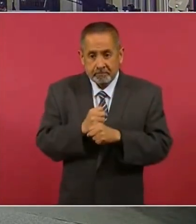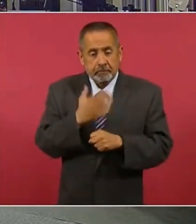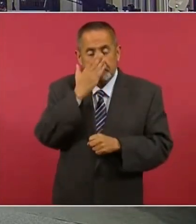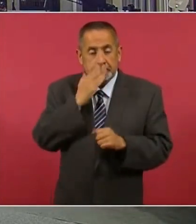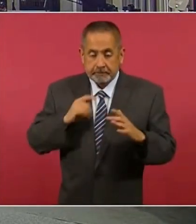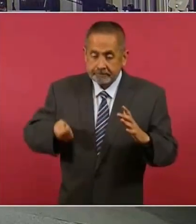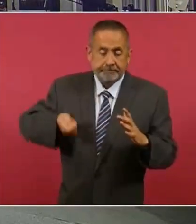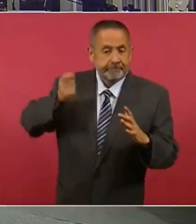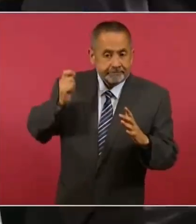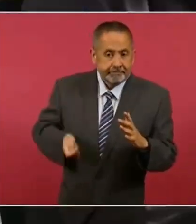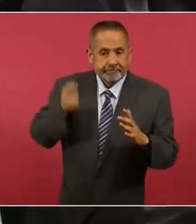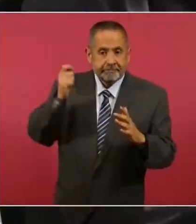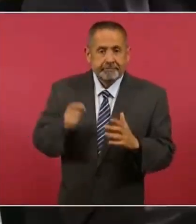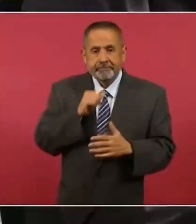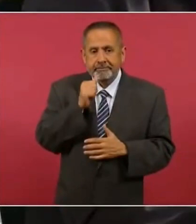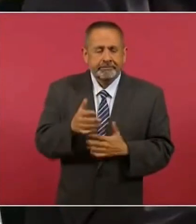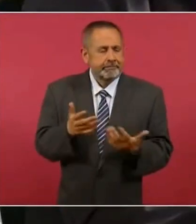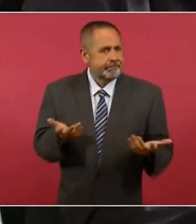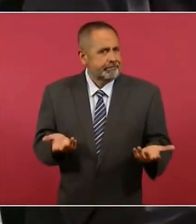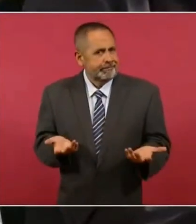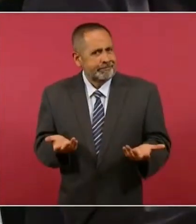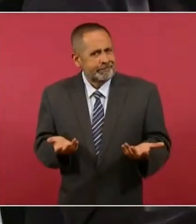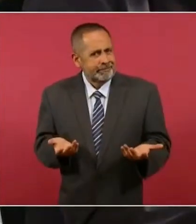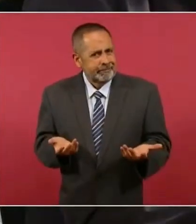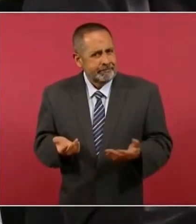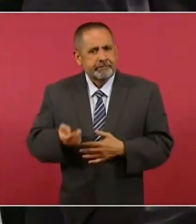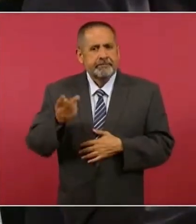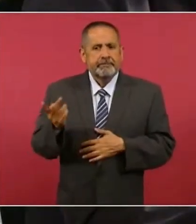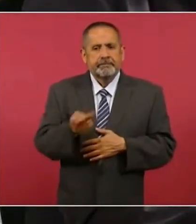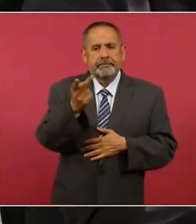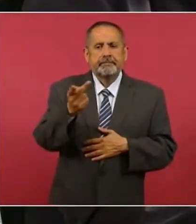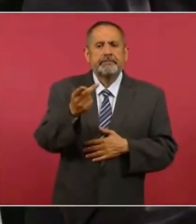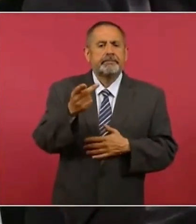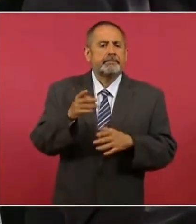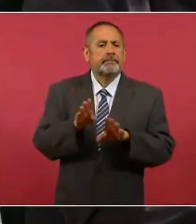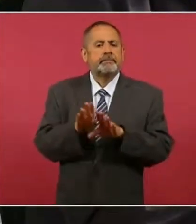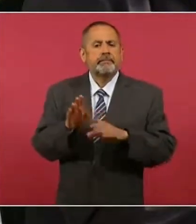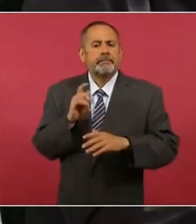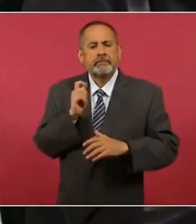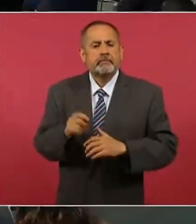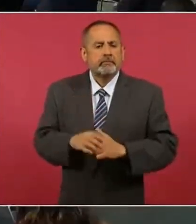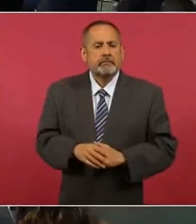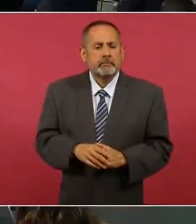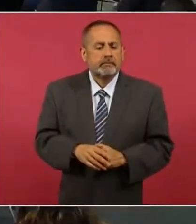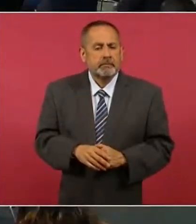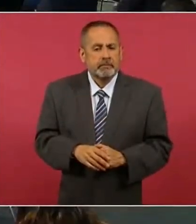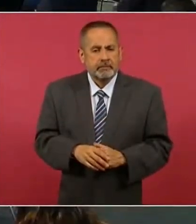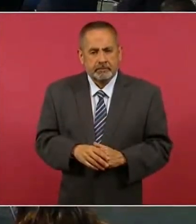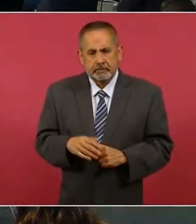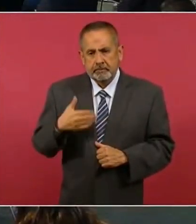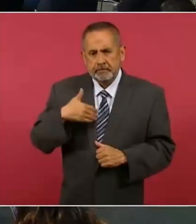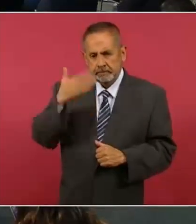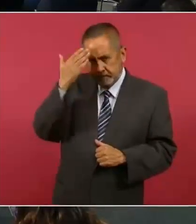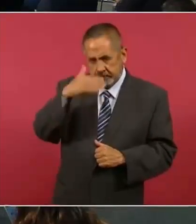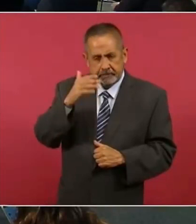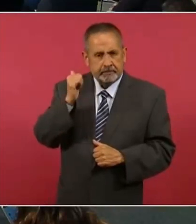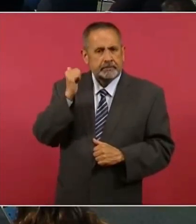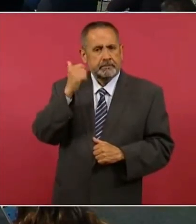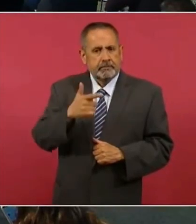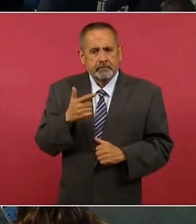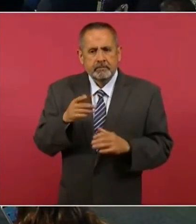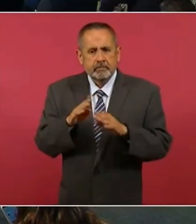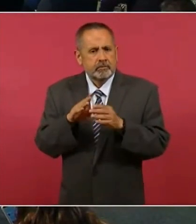ellos no tiene sentencia. La pregunta en este sentido es saber si habrá una